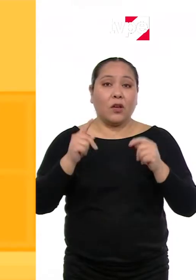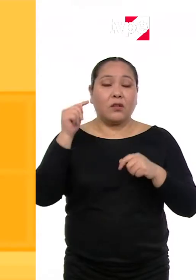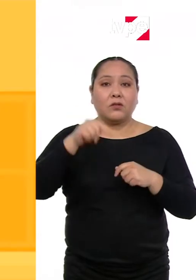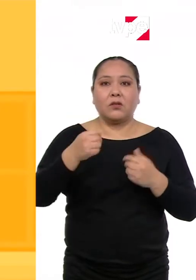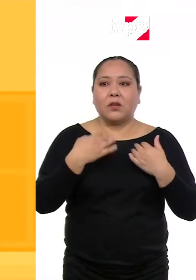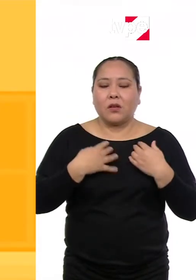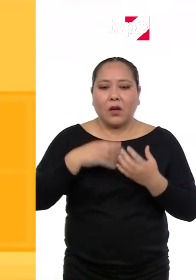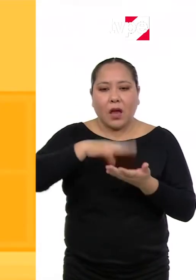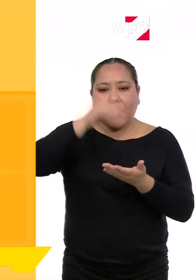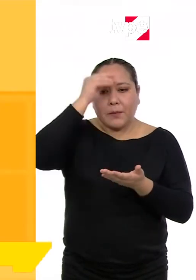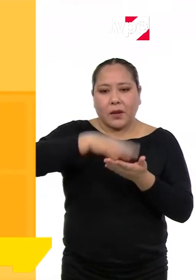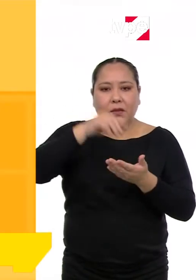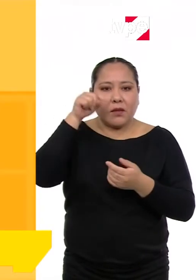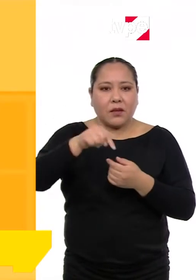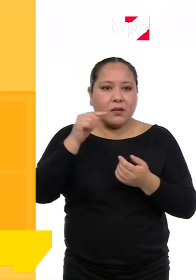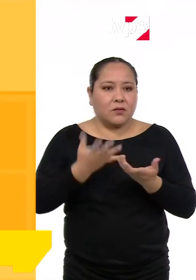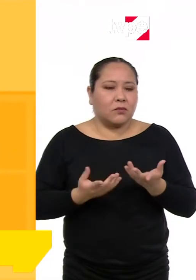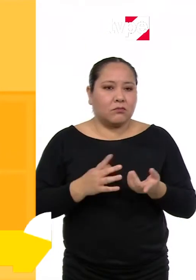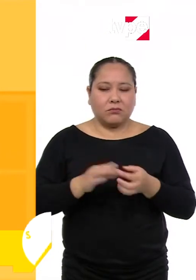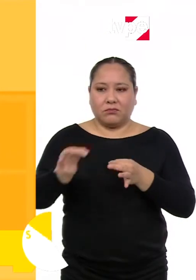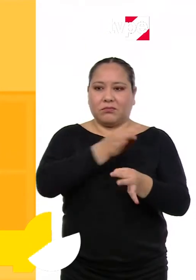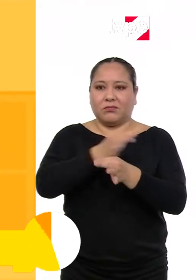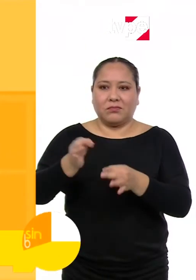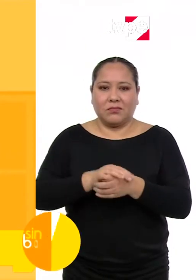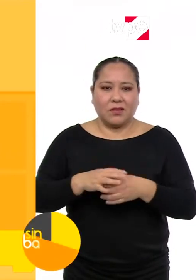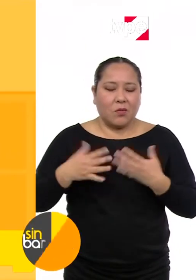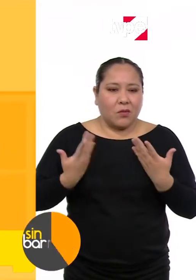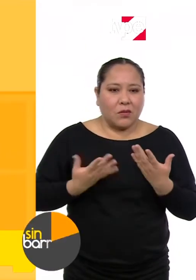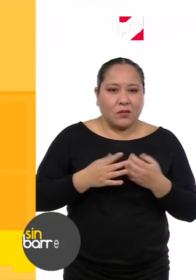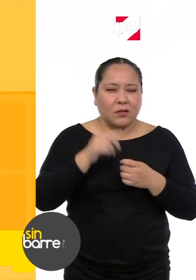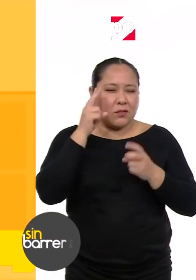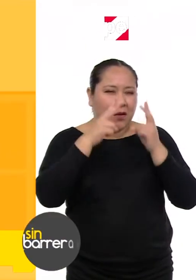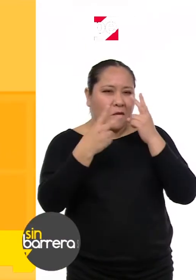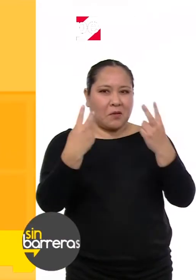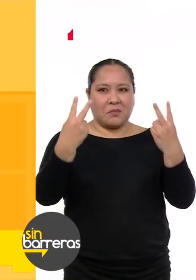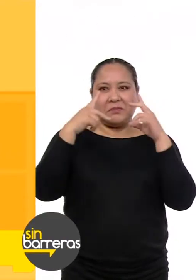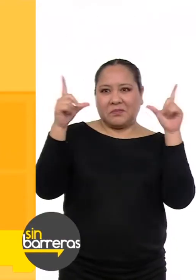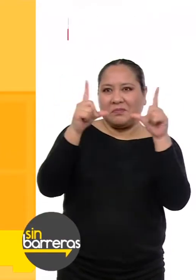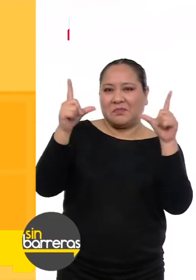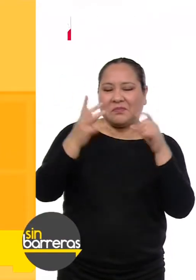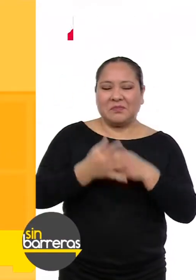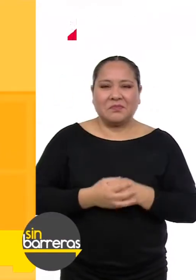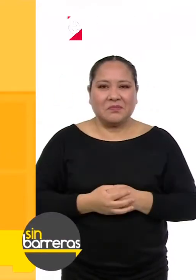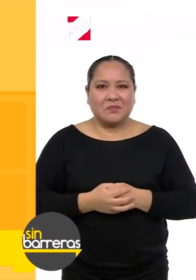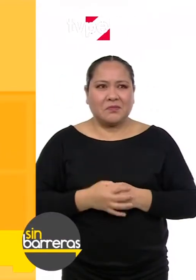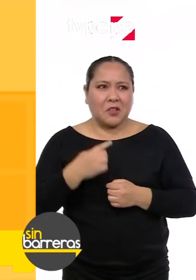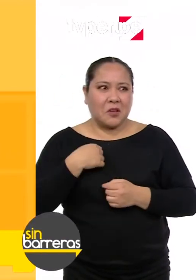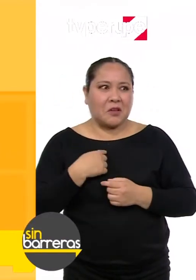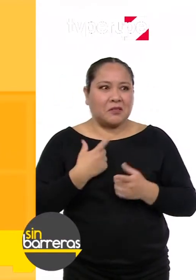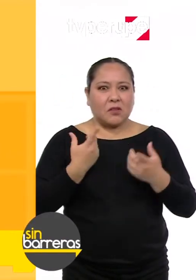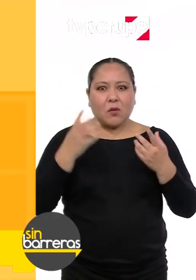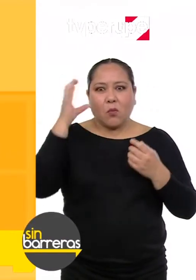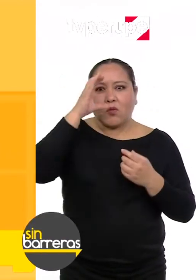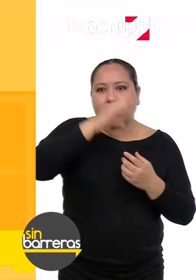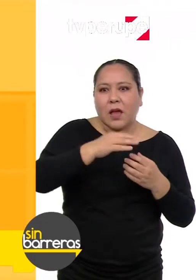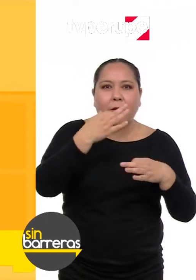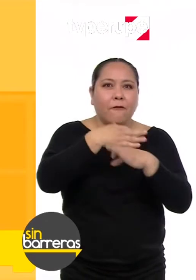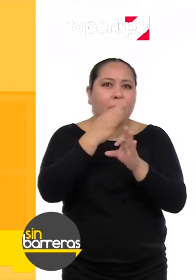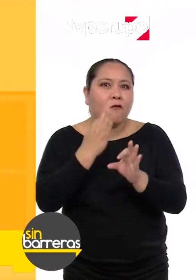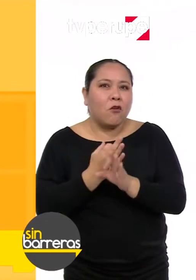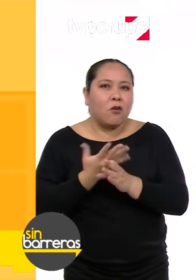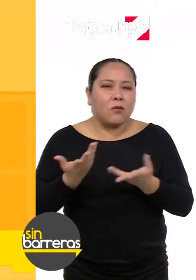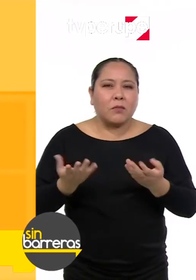Bueno, he tenido que aprender a escribir al revés para que puedan verme a través de la pantalla. He tenido que buscar